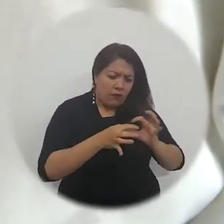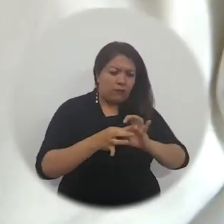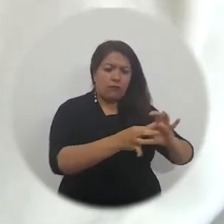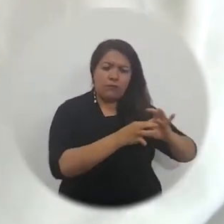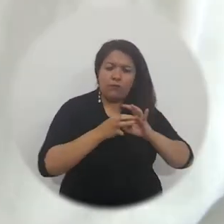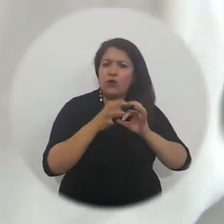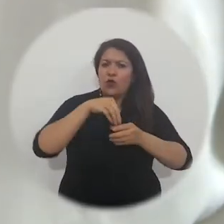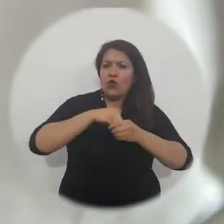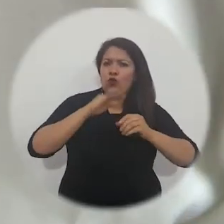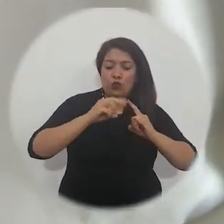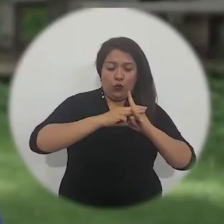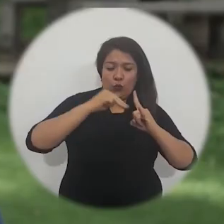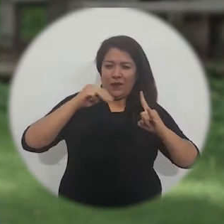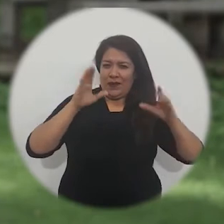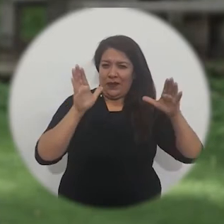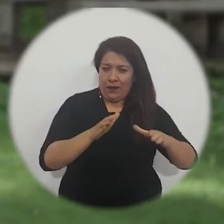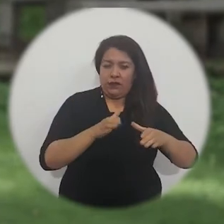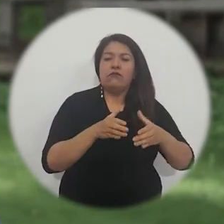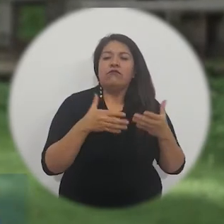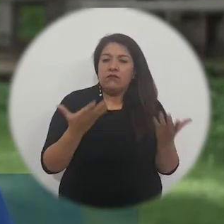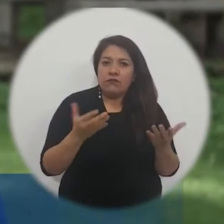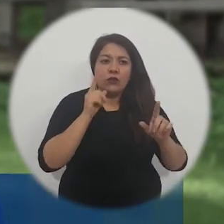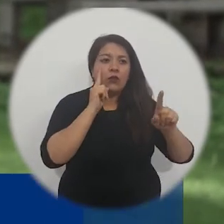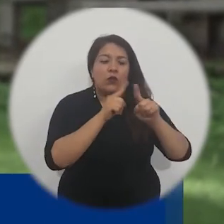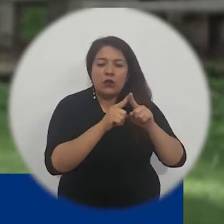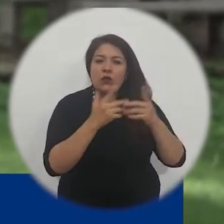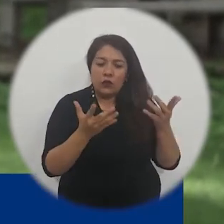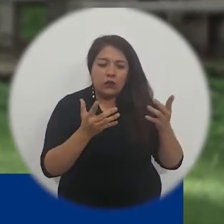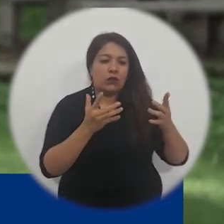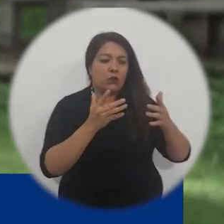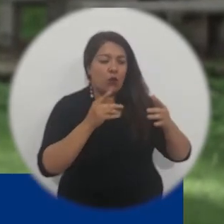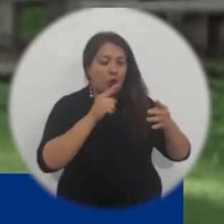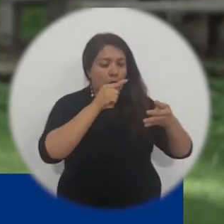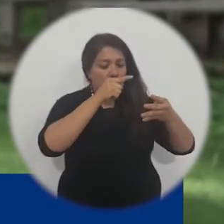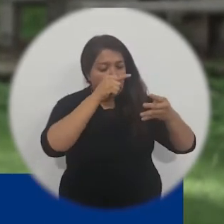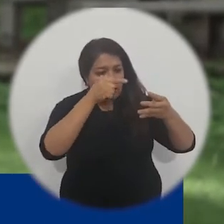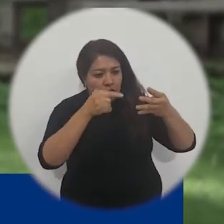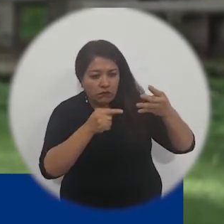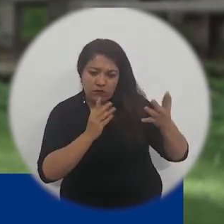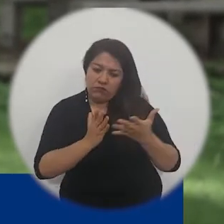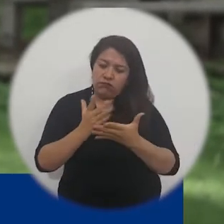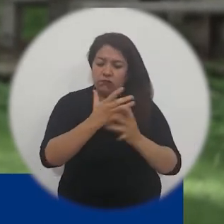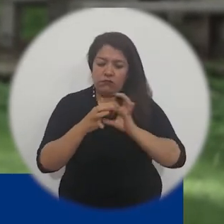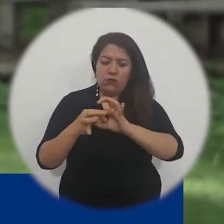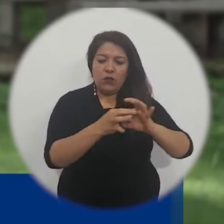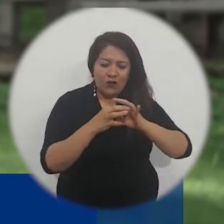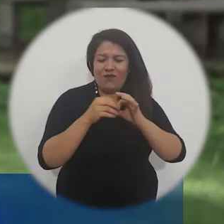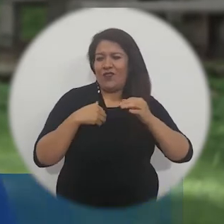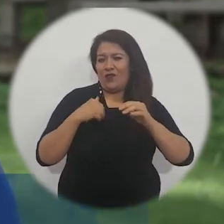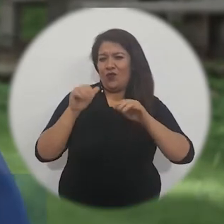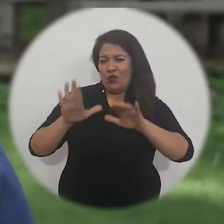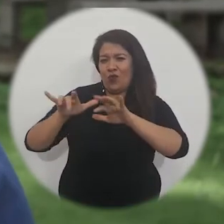Un proyecto diseñado, construido, trabajado en equipo desde el interior de la Universidad del Magdalena. Se